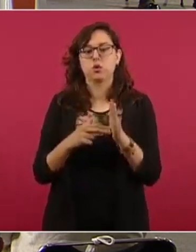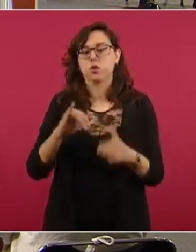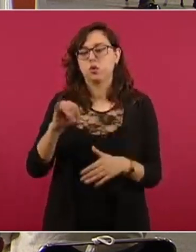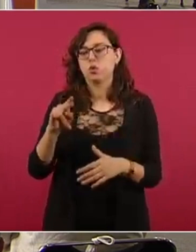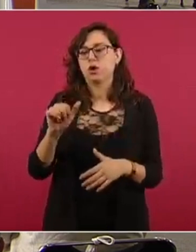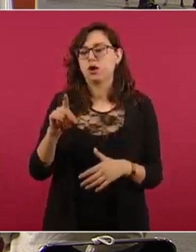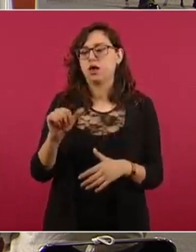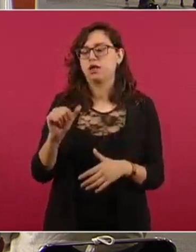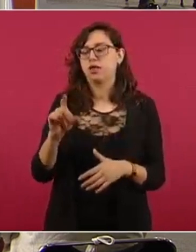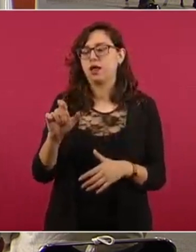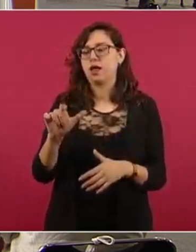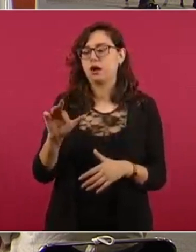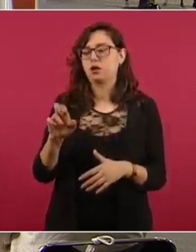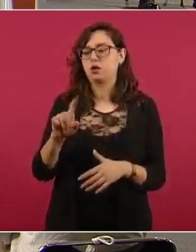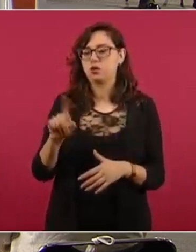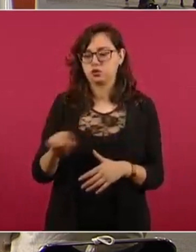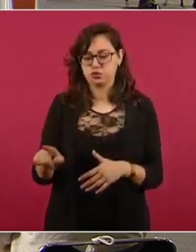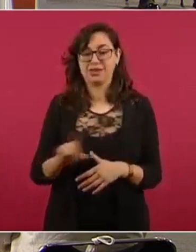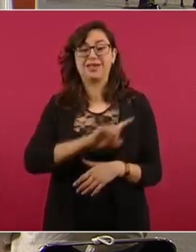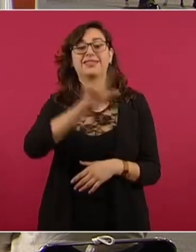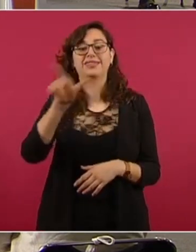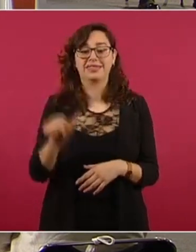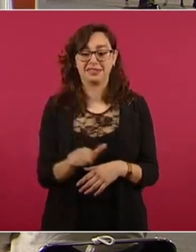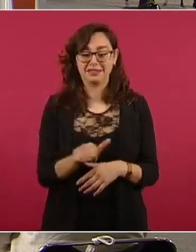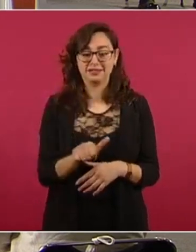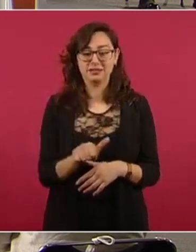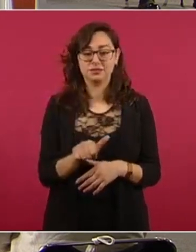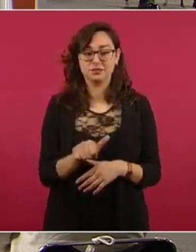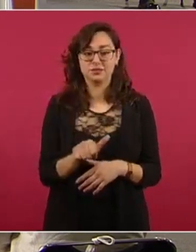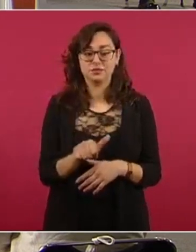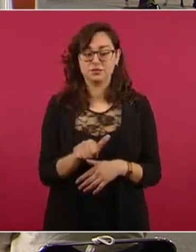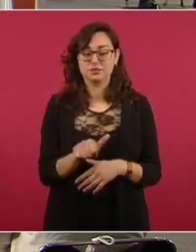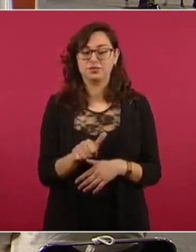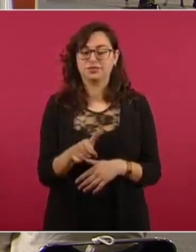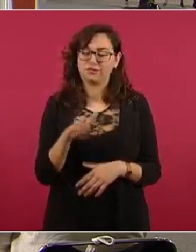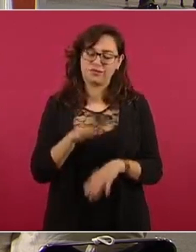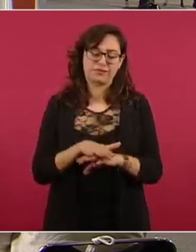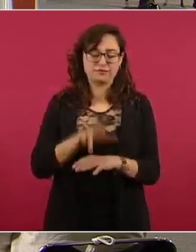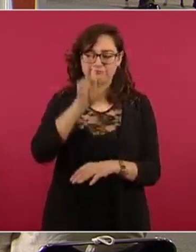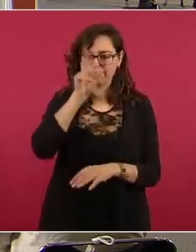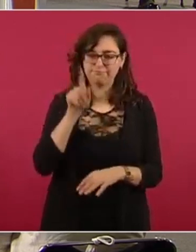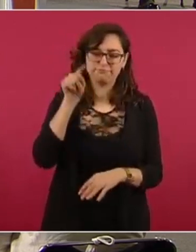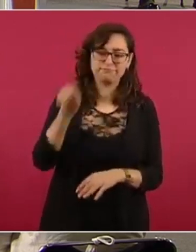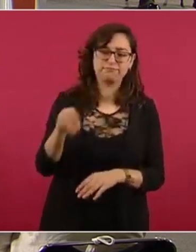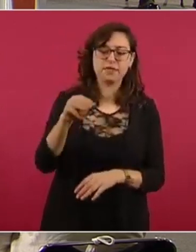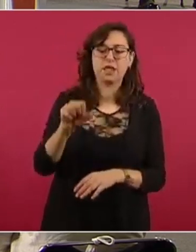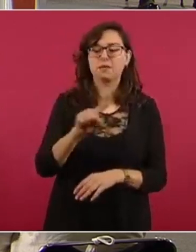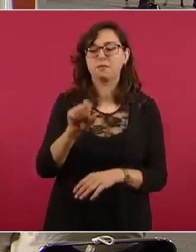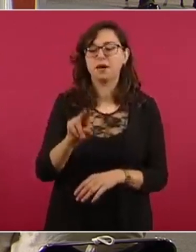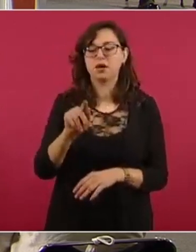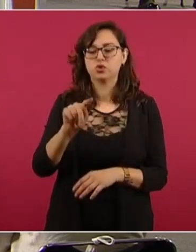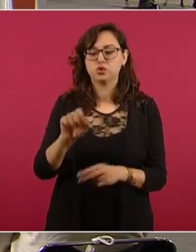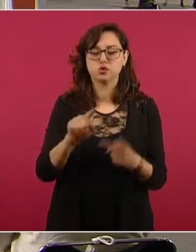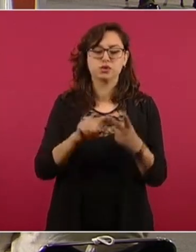posteriormente ingresamos a las a al área más afectada que es Mazunte de Cipolite